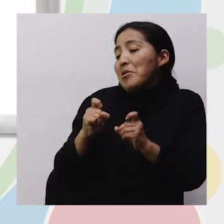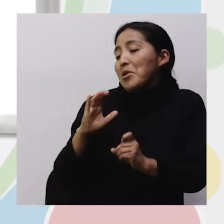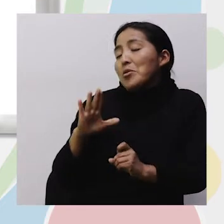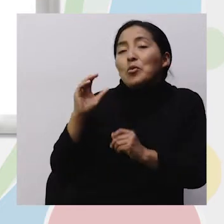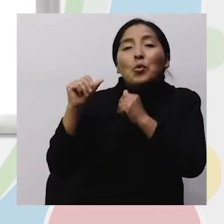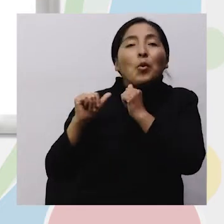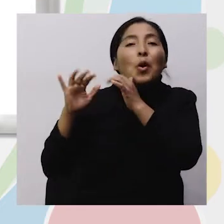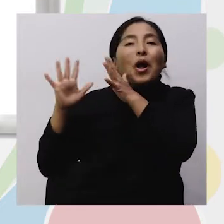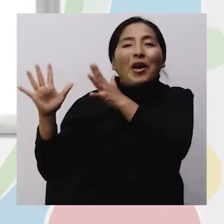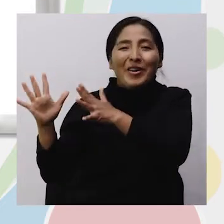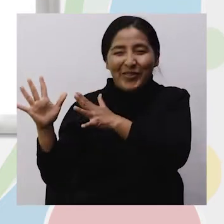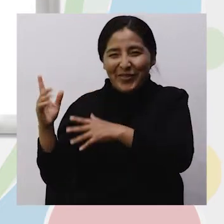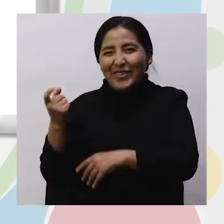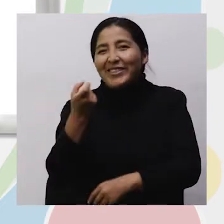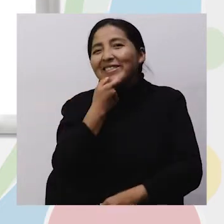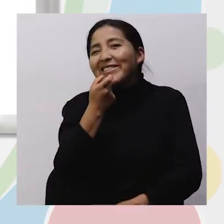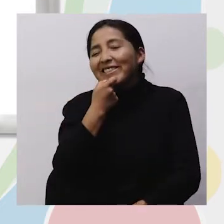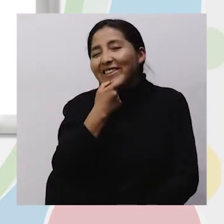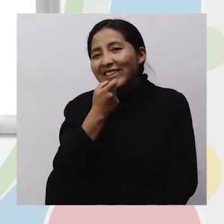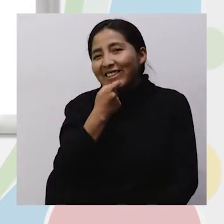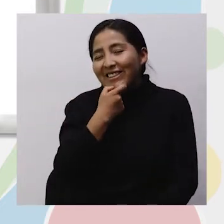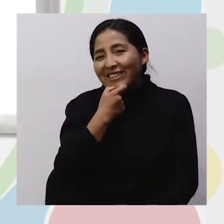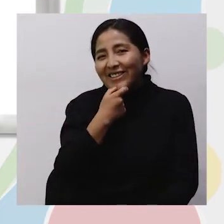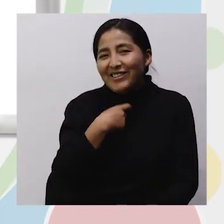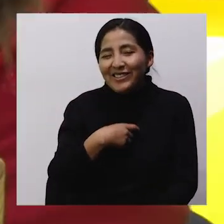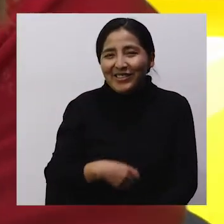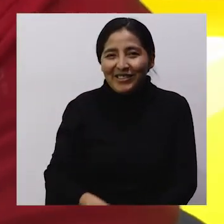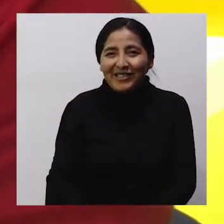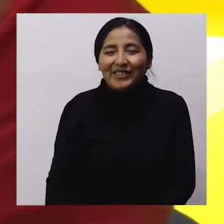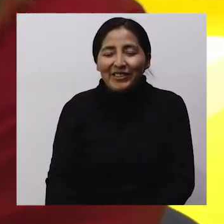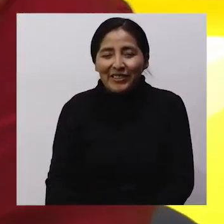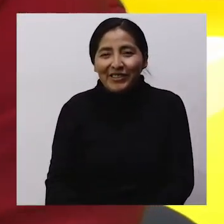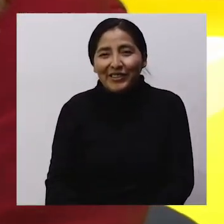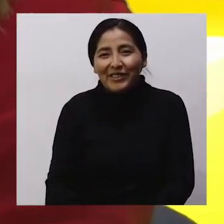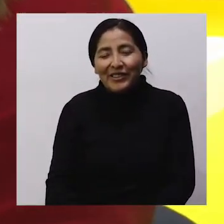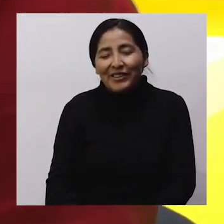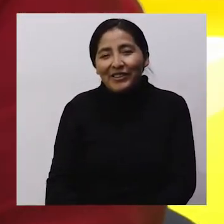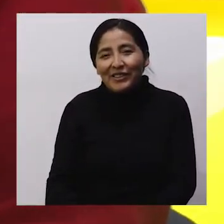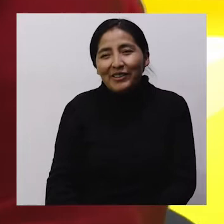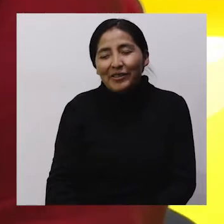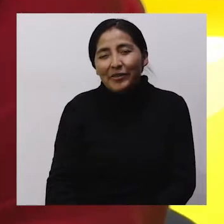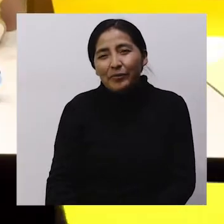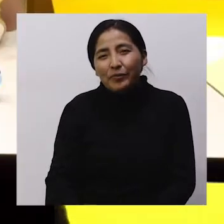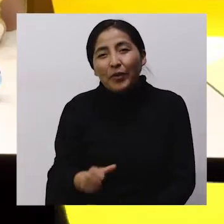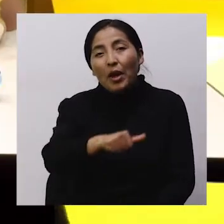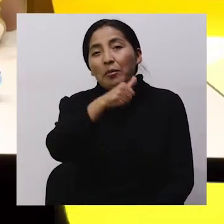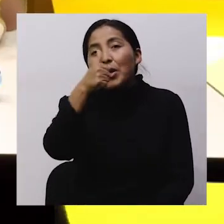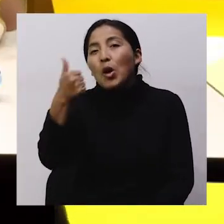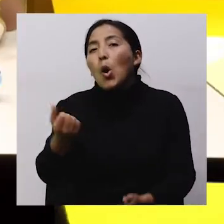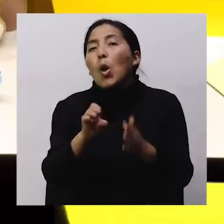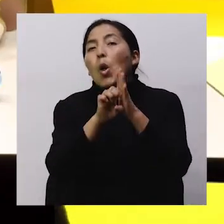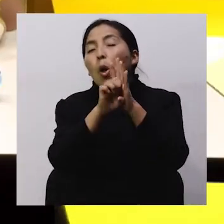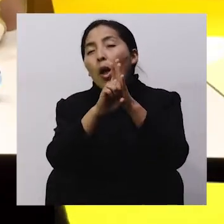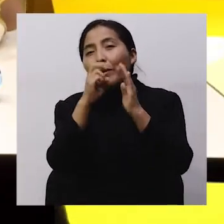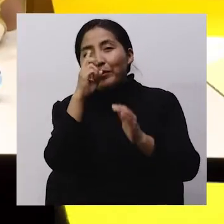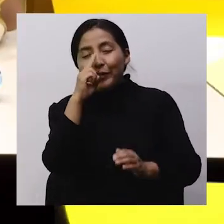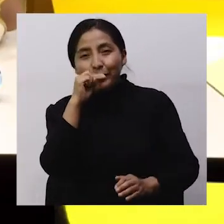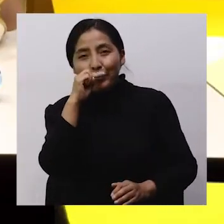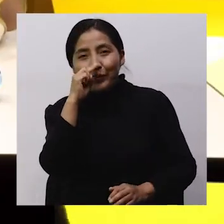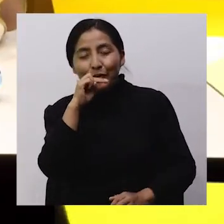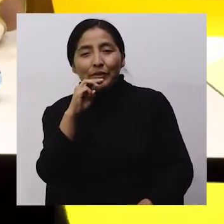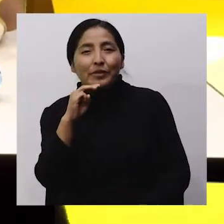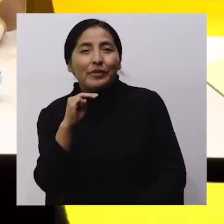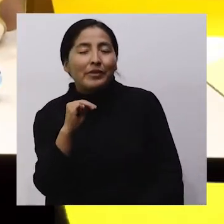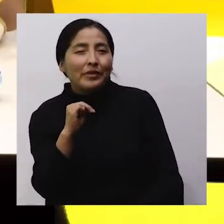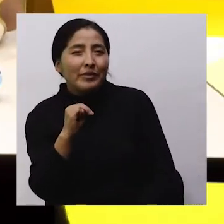¡Vamos! Muy bueno ¡Qué vanidosa! ¡Qué vanidosa esa mamá! Sí Muy vanidosa, ¿no? Ahora voy a pedir otro chiste a